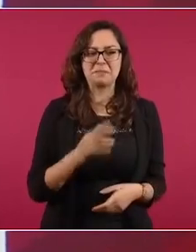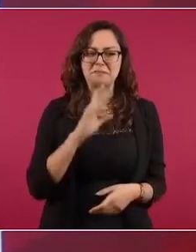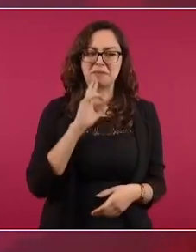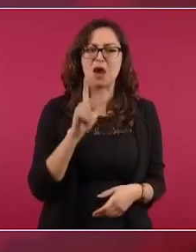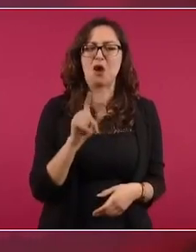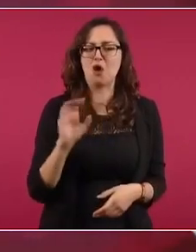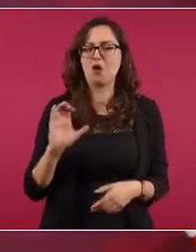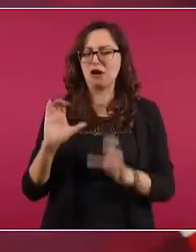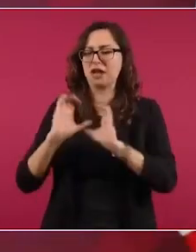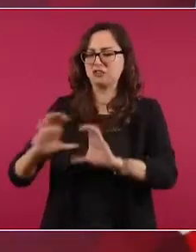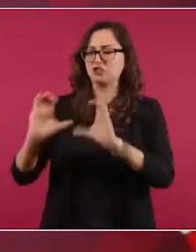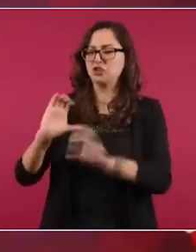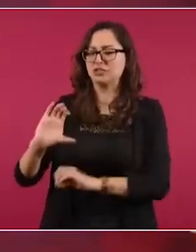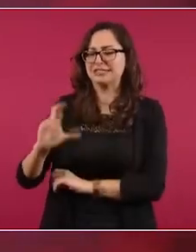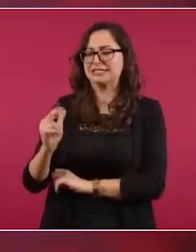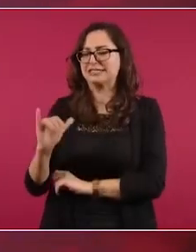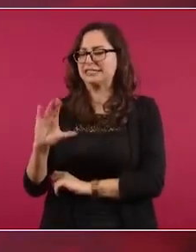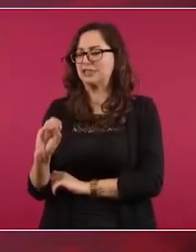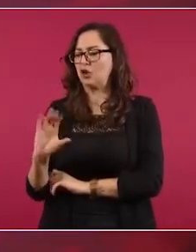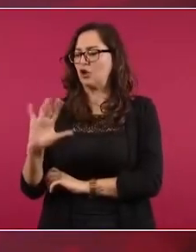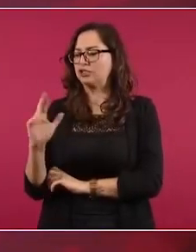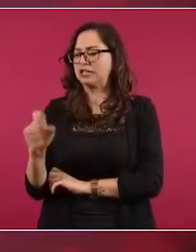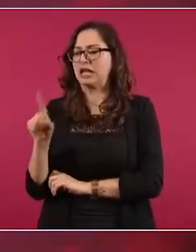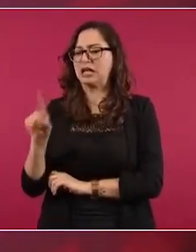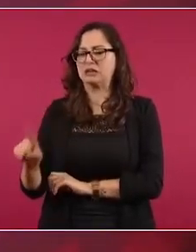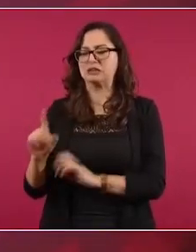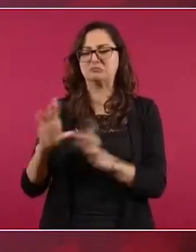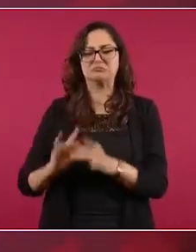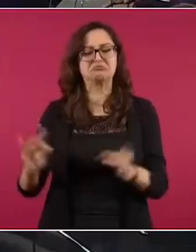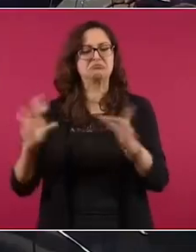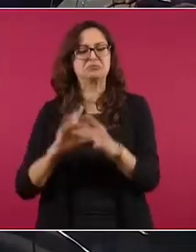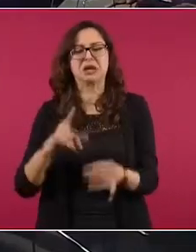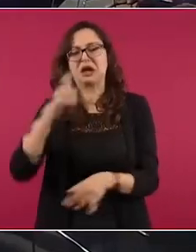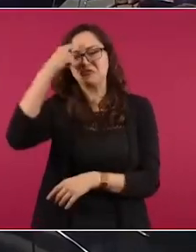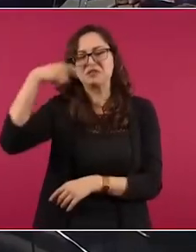explicar las cosas.